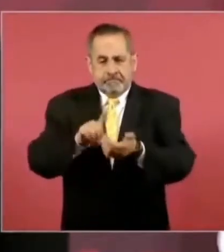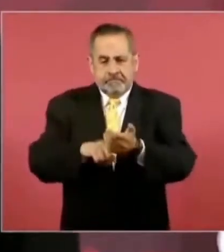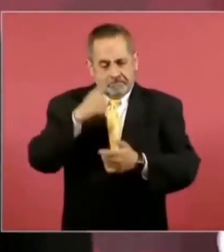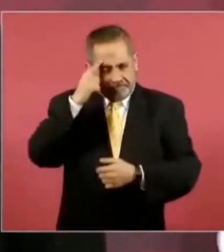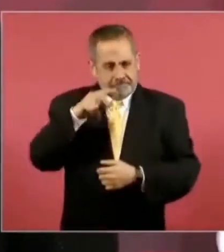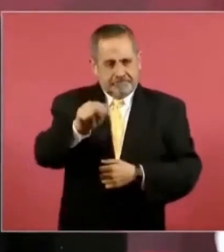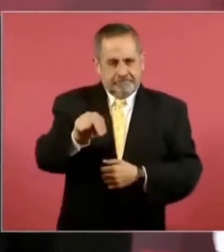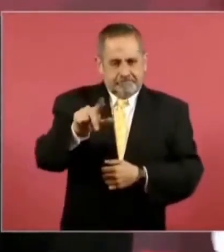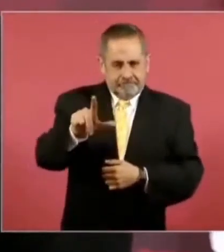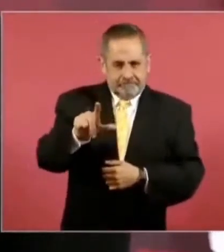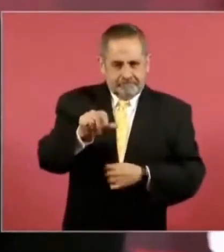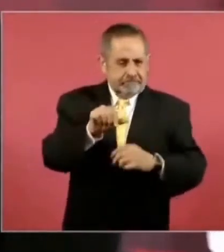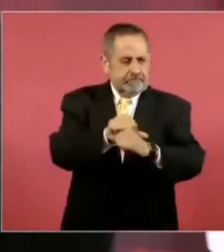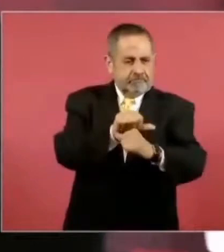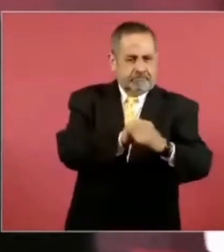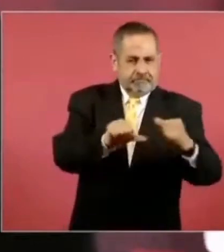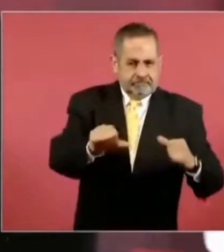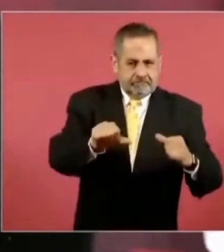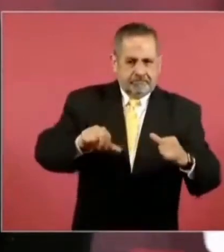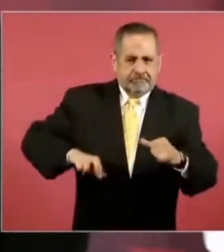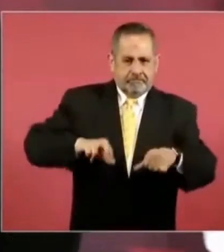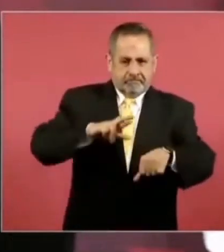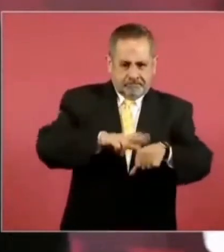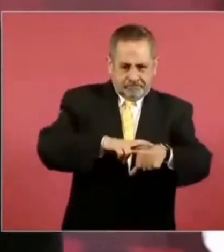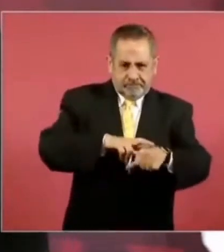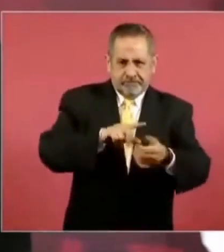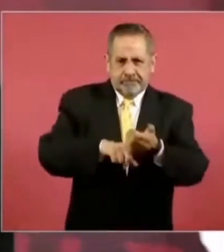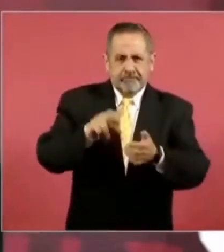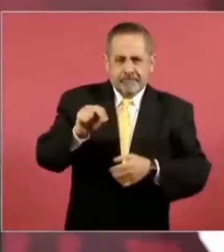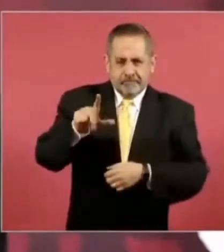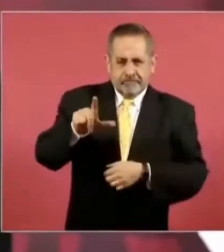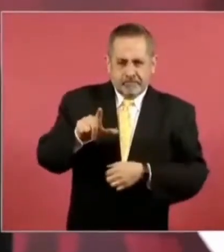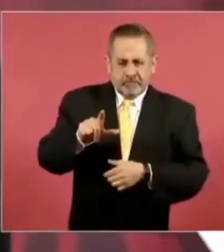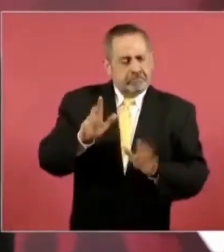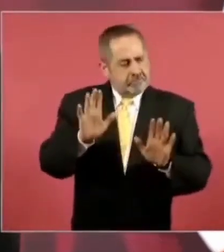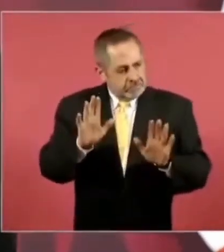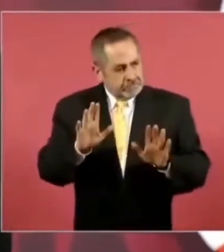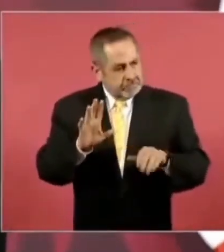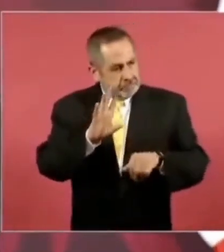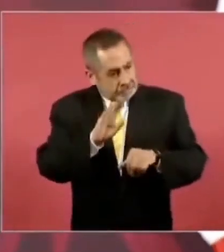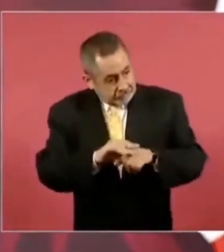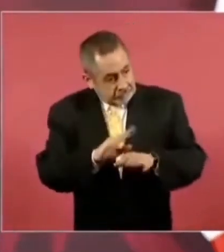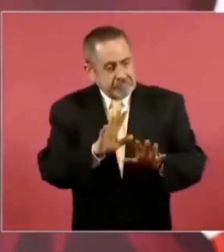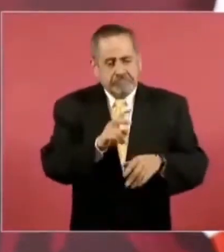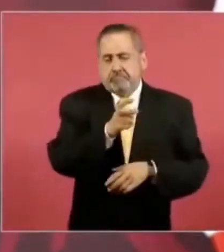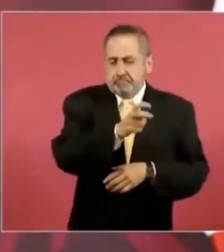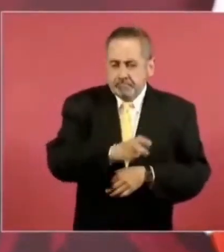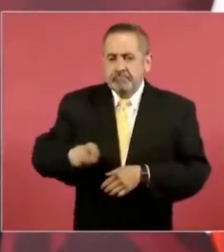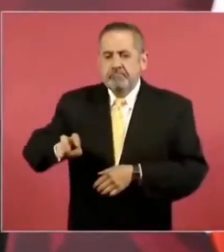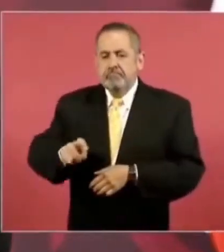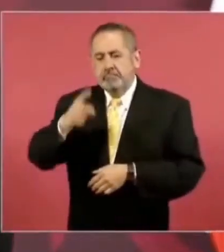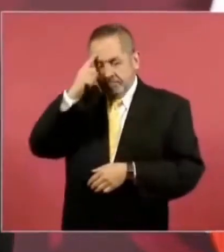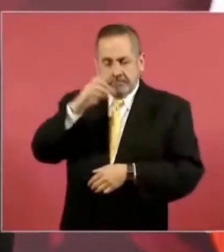sustituto para que el gobernador de Nuevo León participara como candidato.